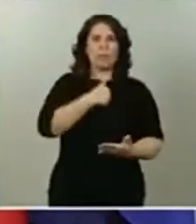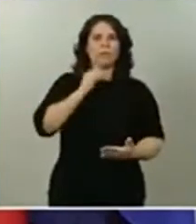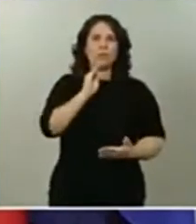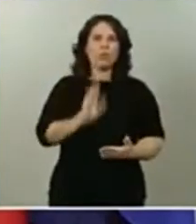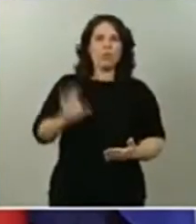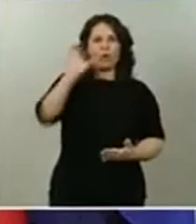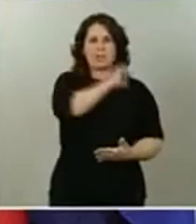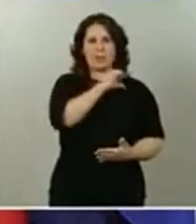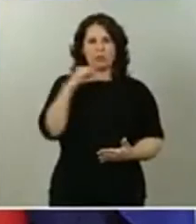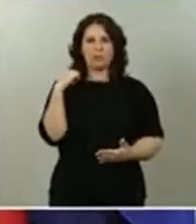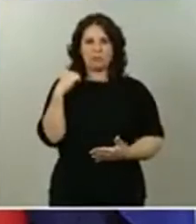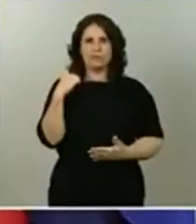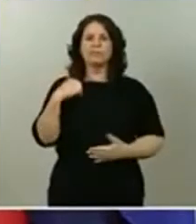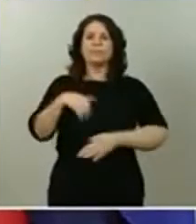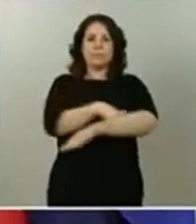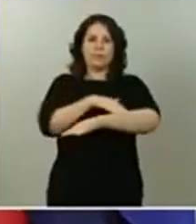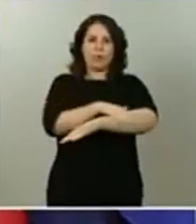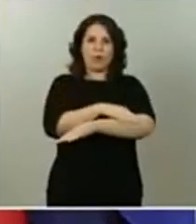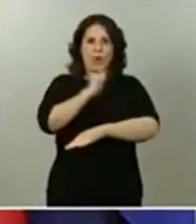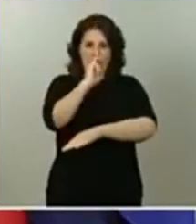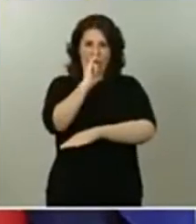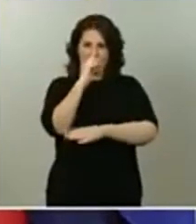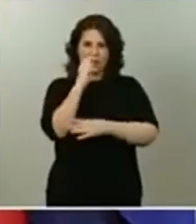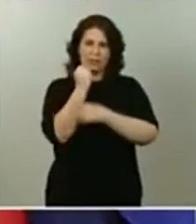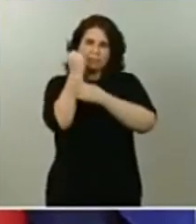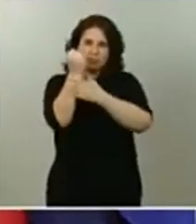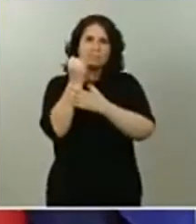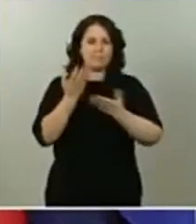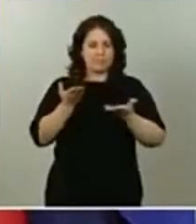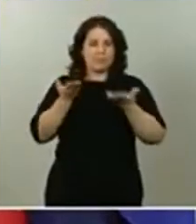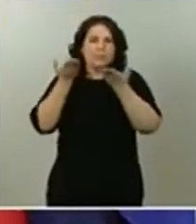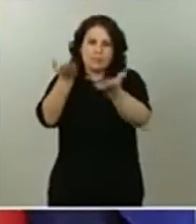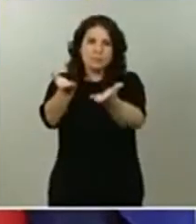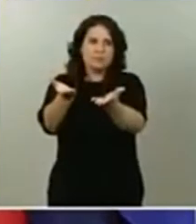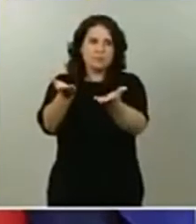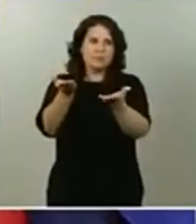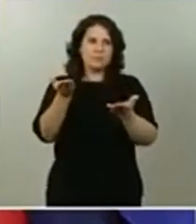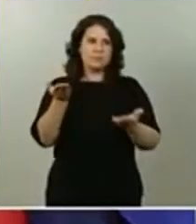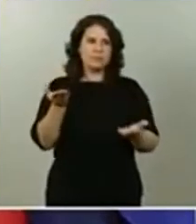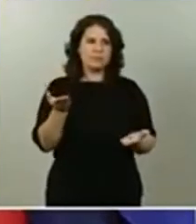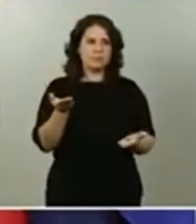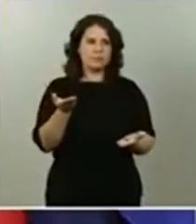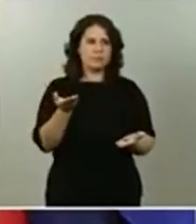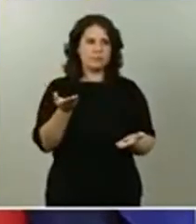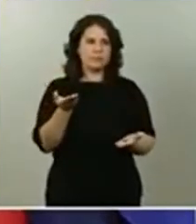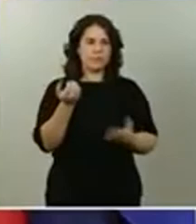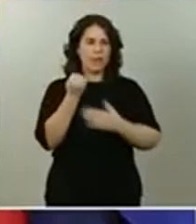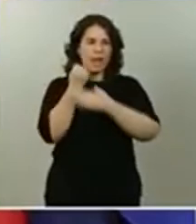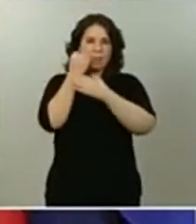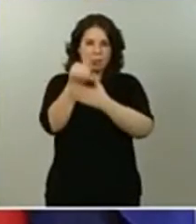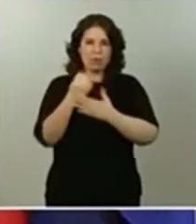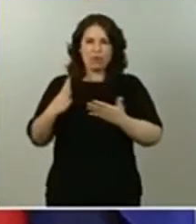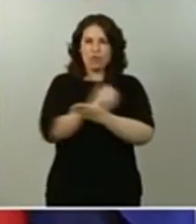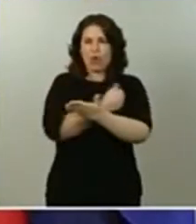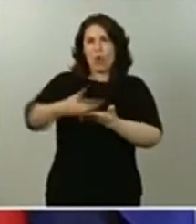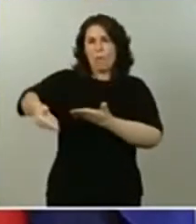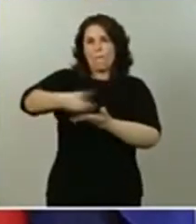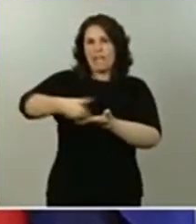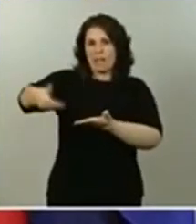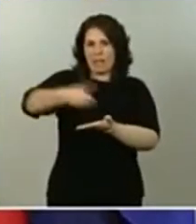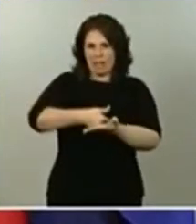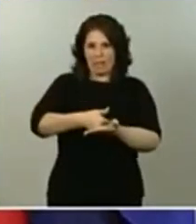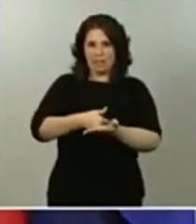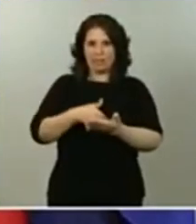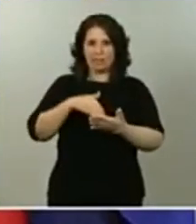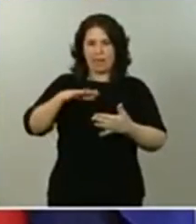monitorizando, ayudando y, en fin, apoyando en todo lo que se nos pide a su labor en